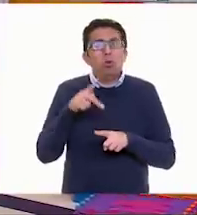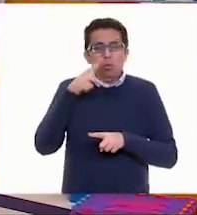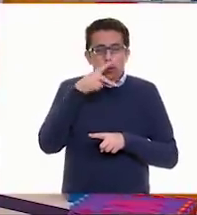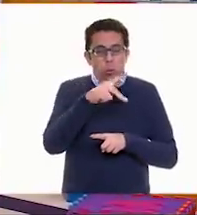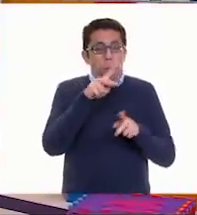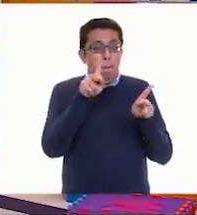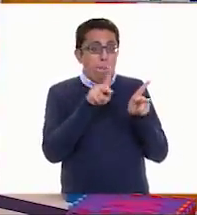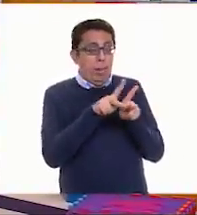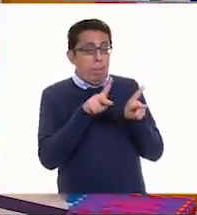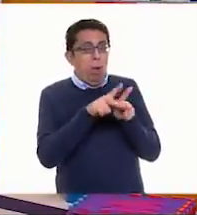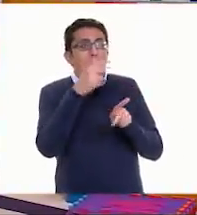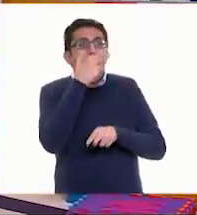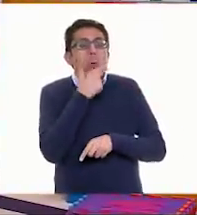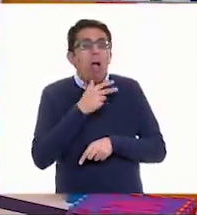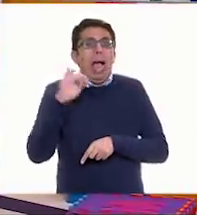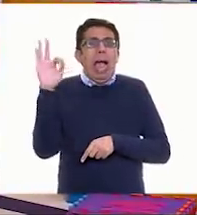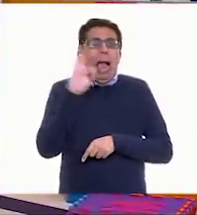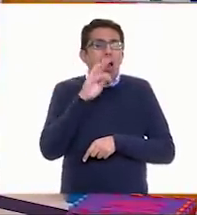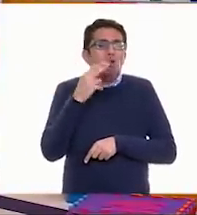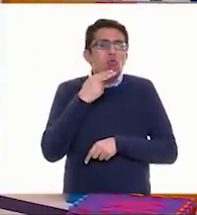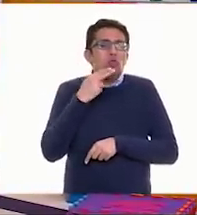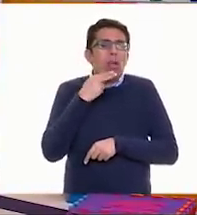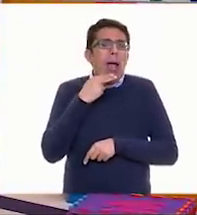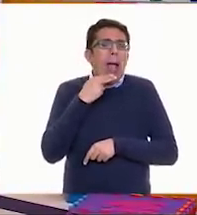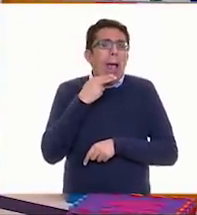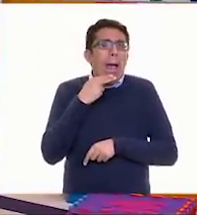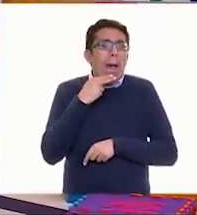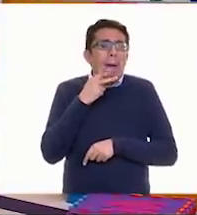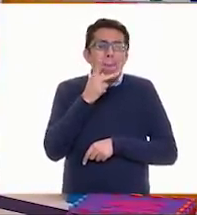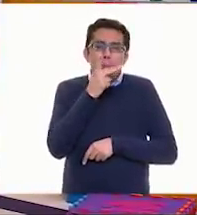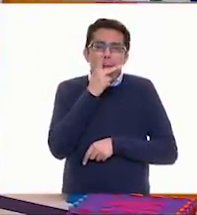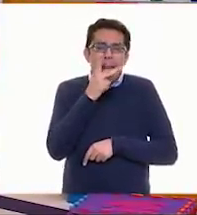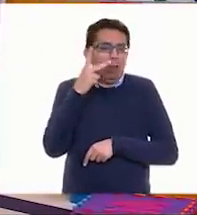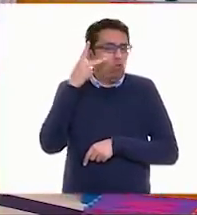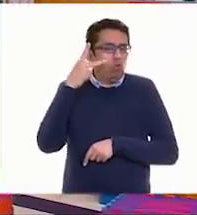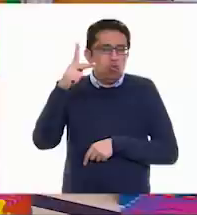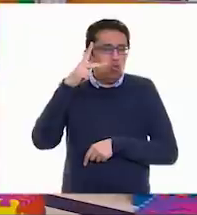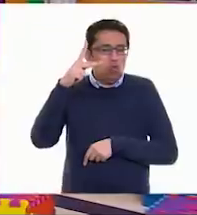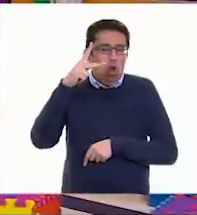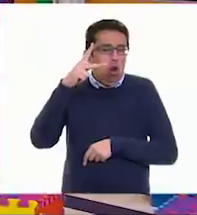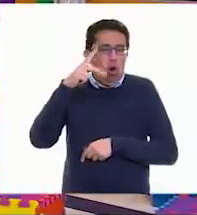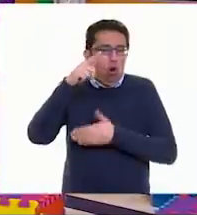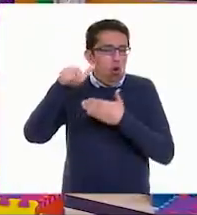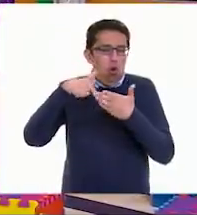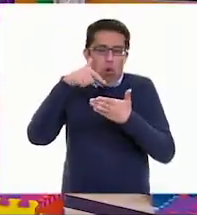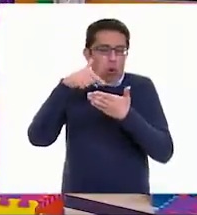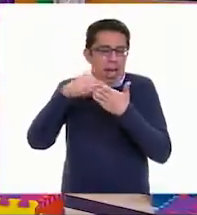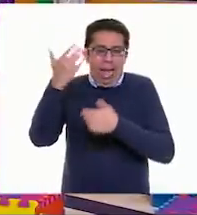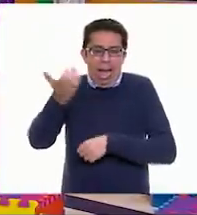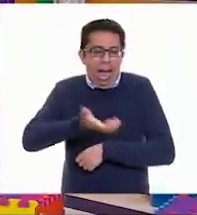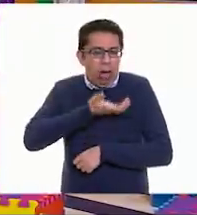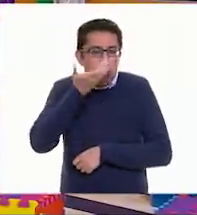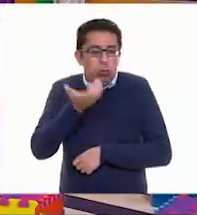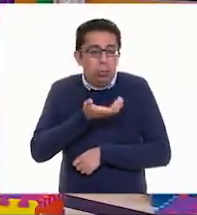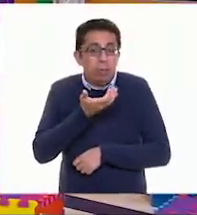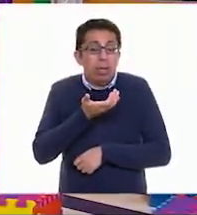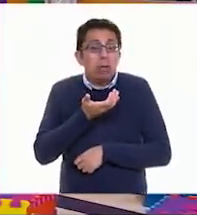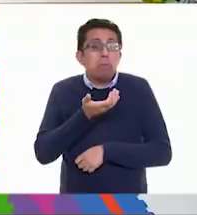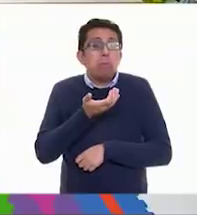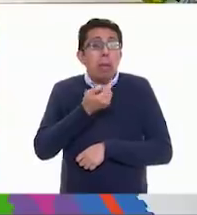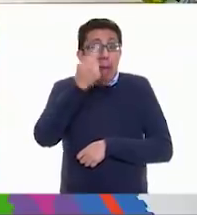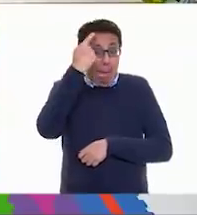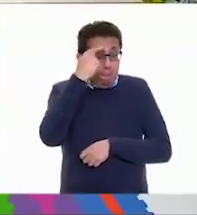a lo mejor emplea los regionalismos. Es algo que se utiliza en cada una de las regiones. Entonces lo que para ti,